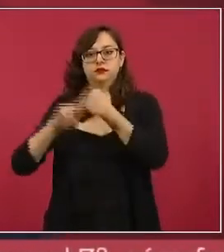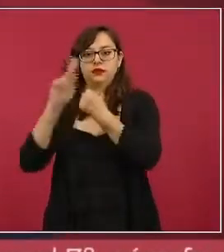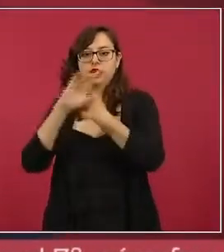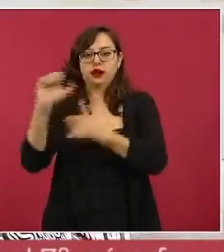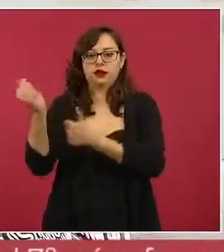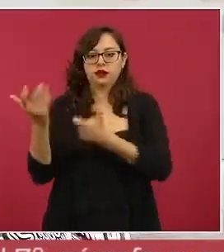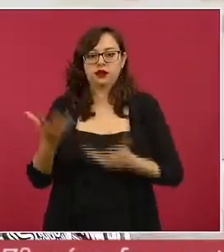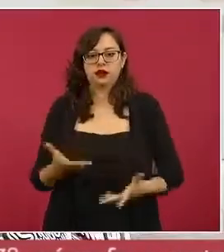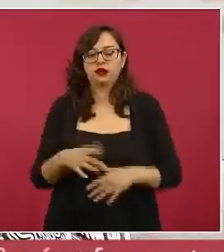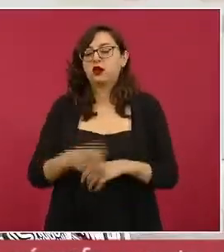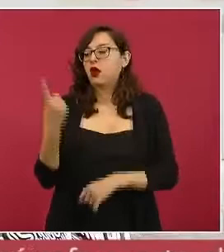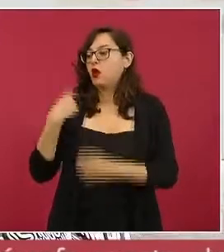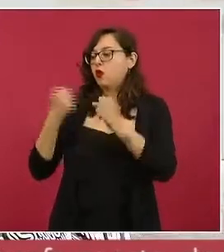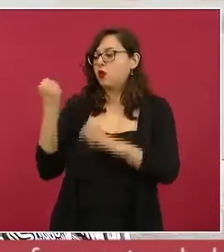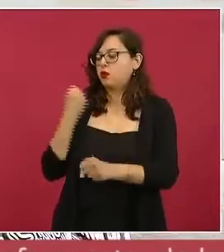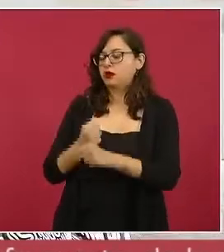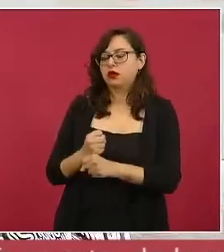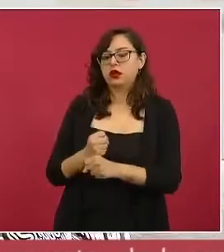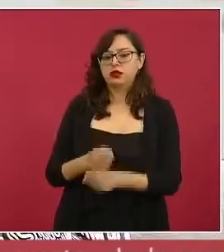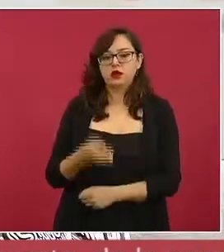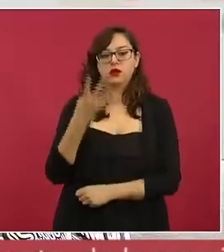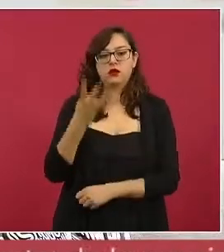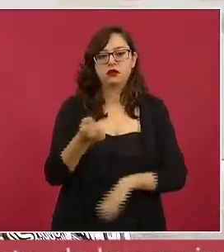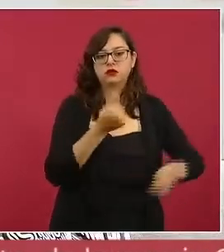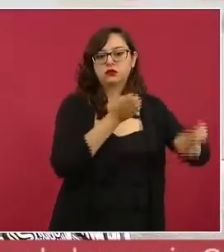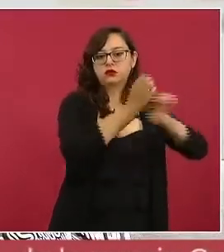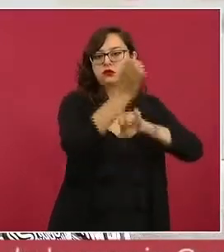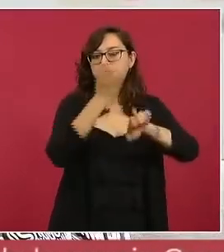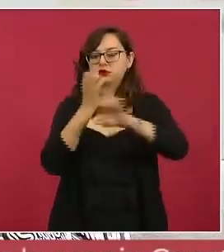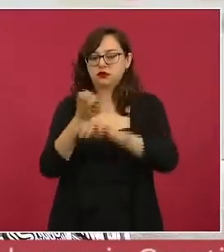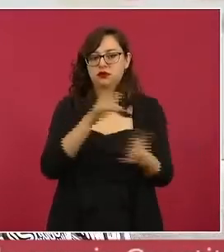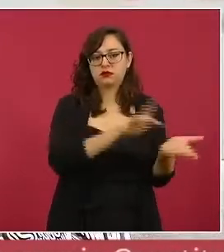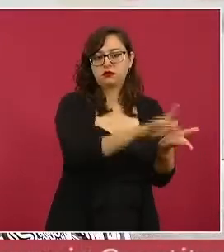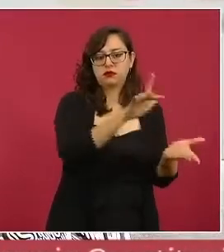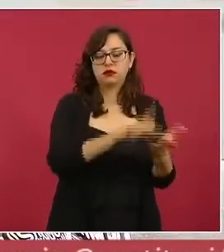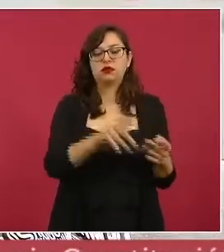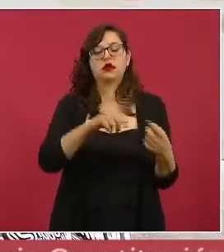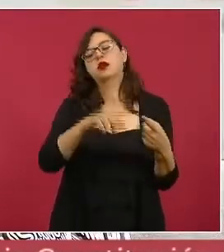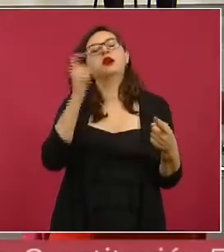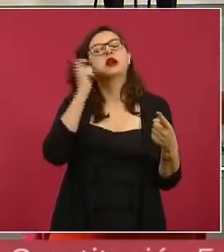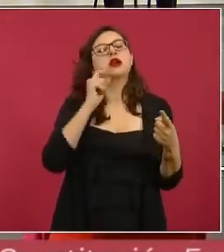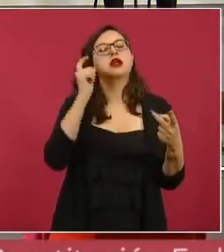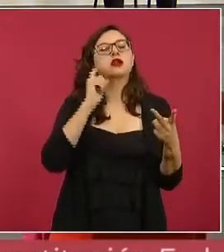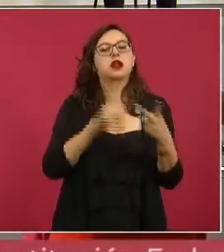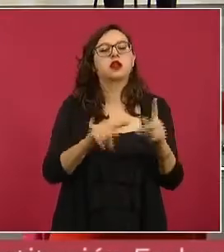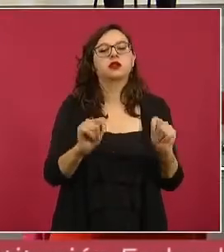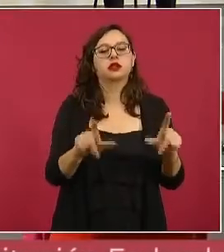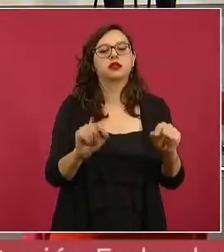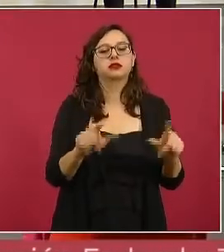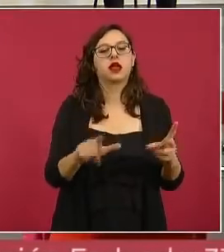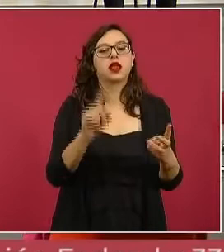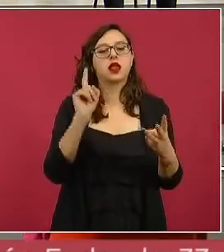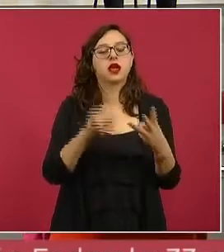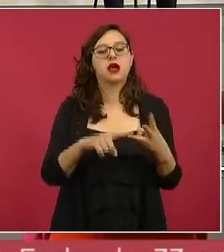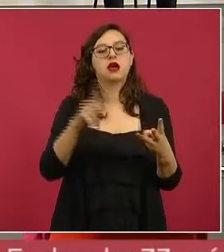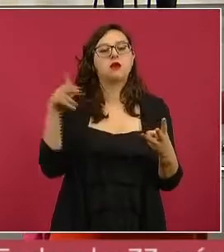el año pasado, fue para cuatro estados, Guerrero, Tlaxcala, Puebla y Morelos.